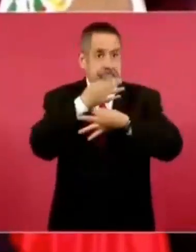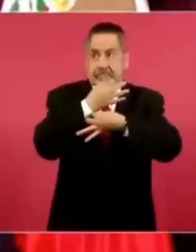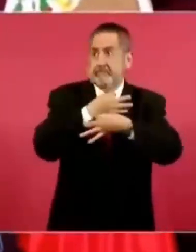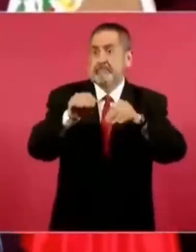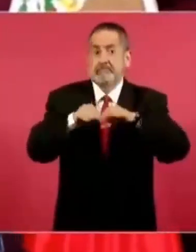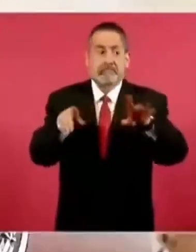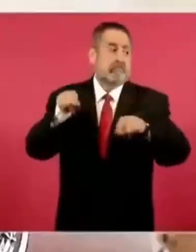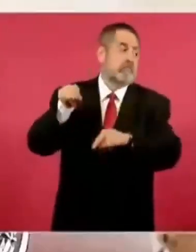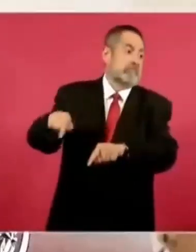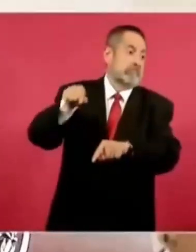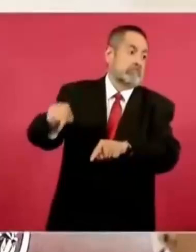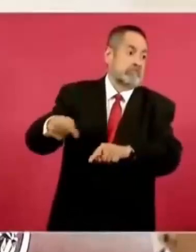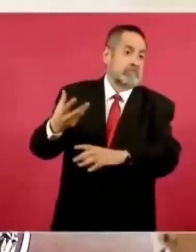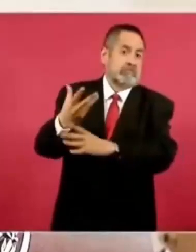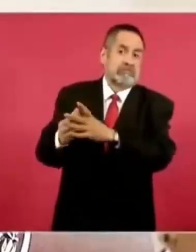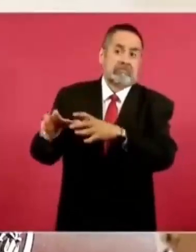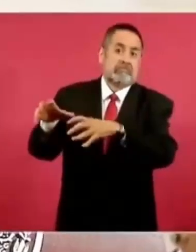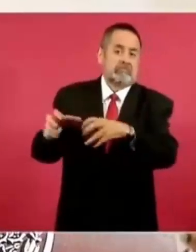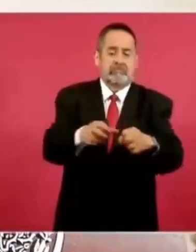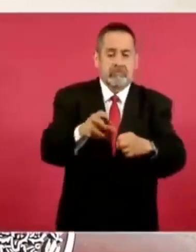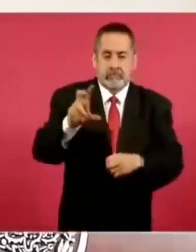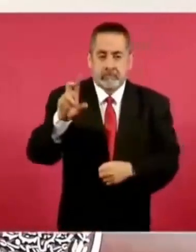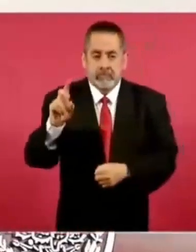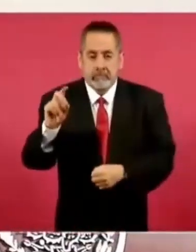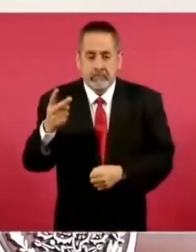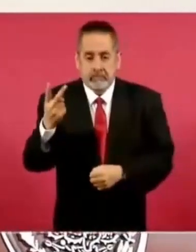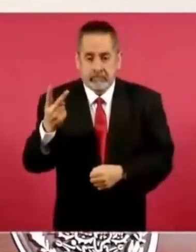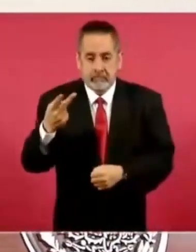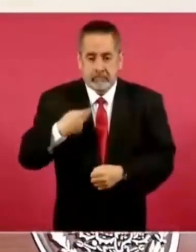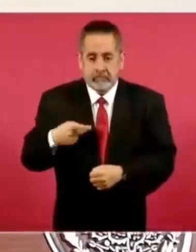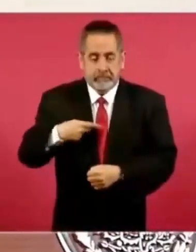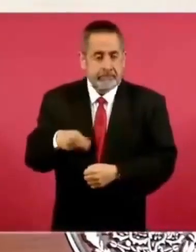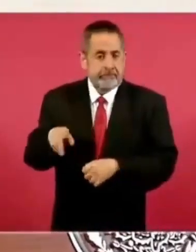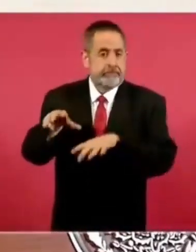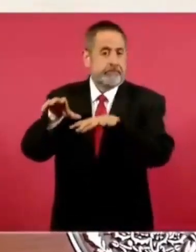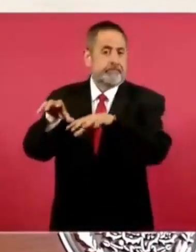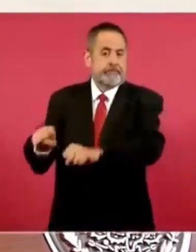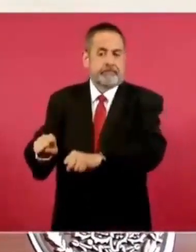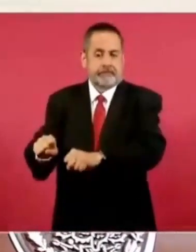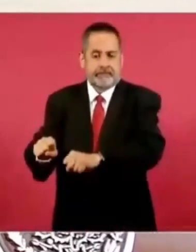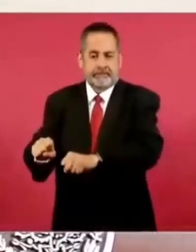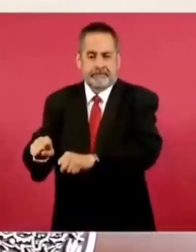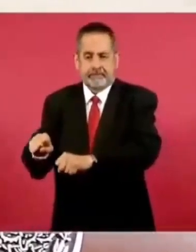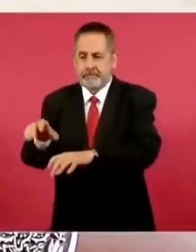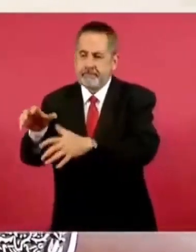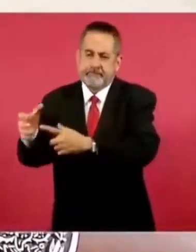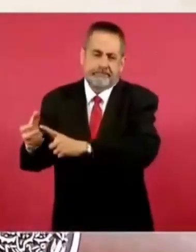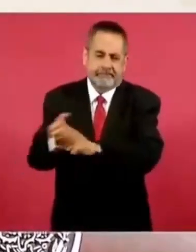32 secuestrados,